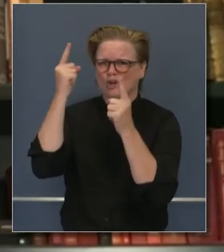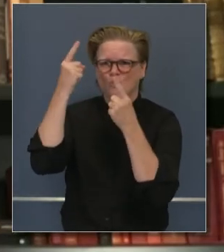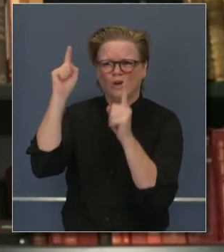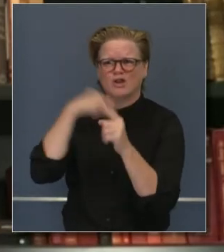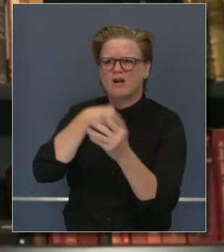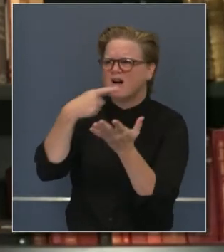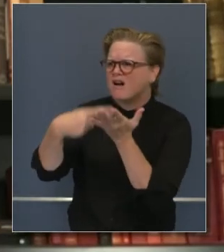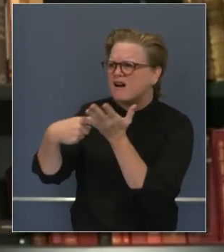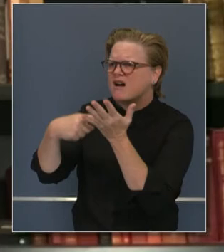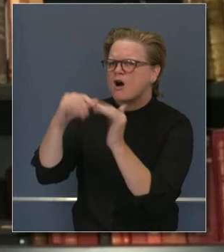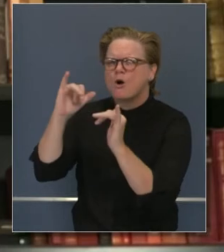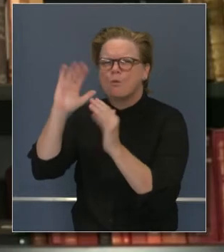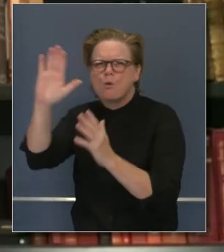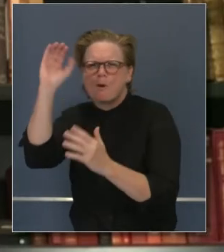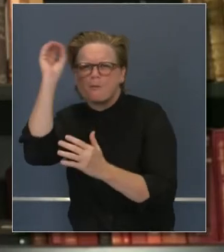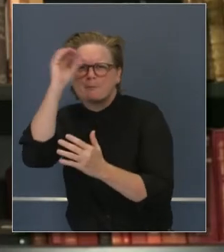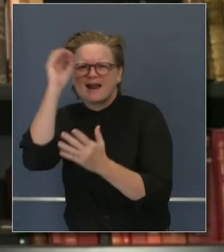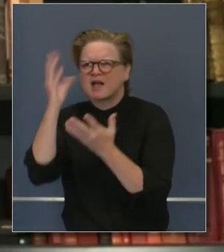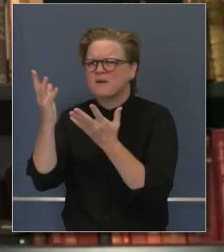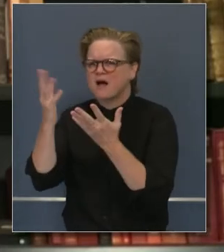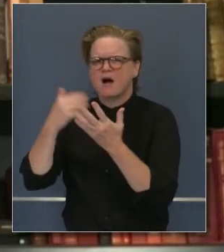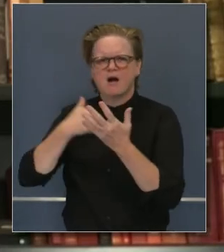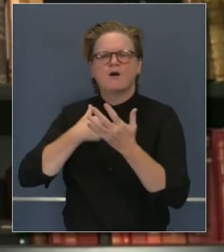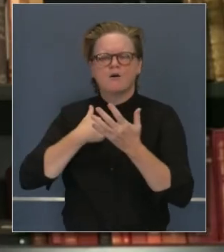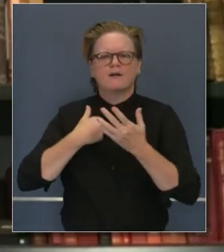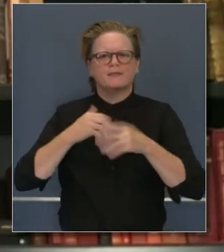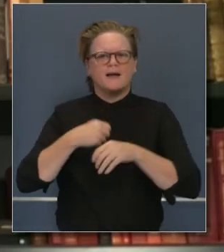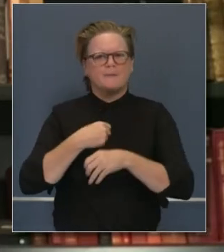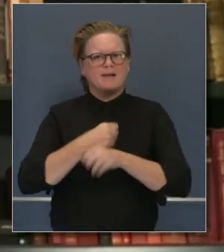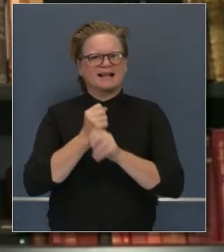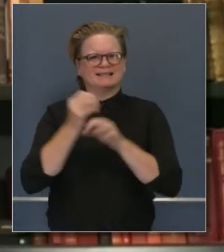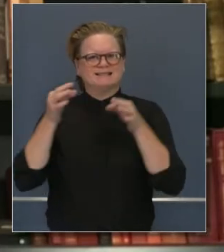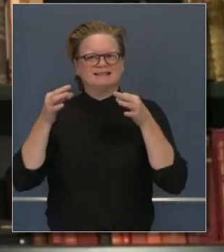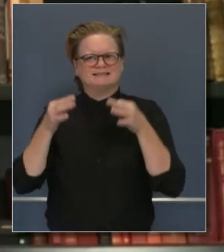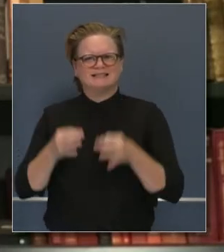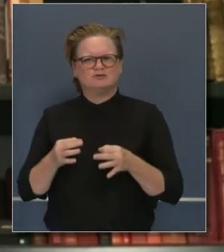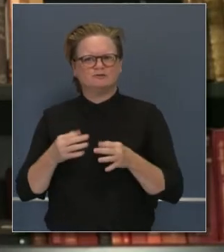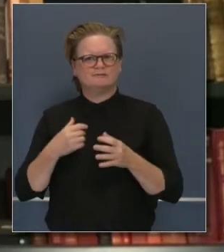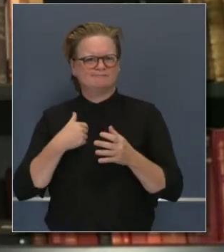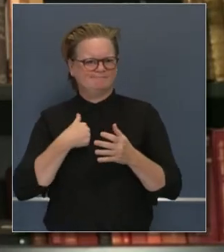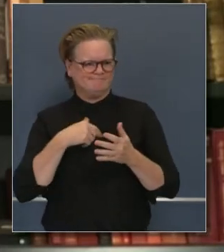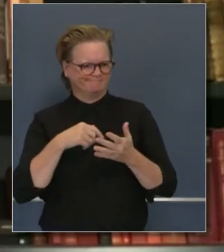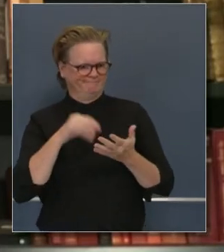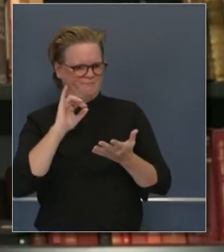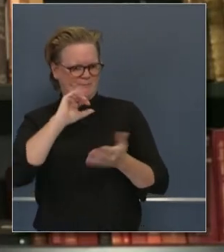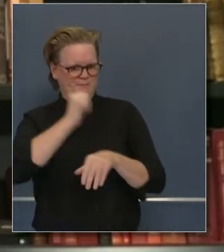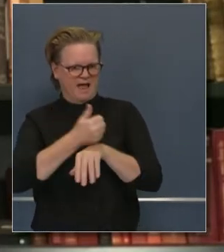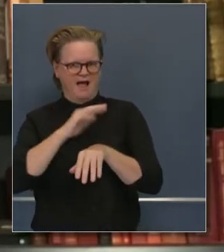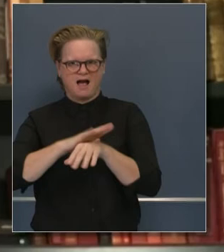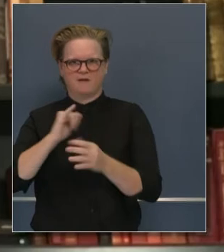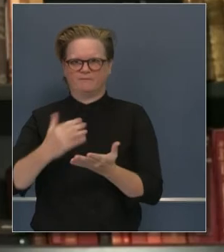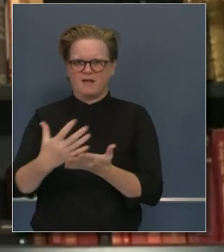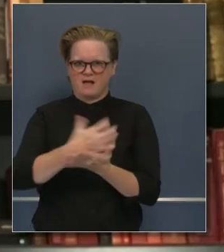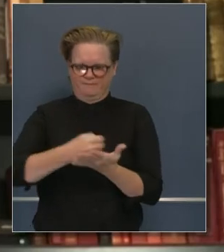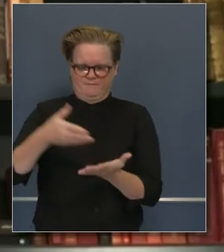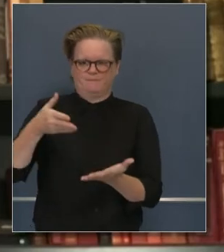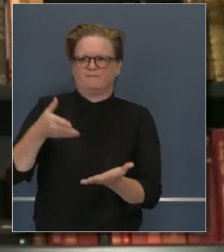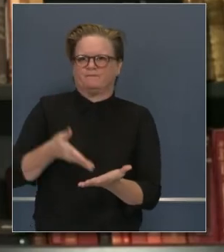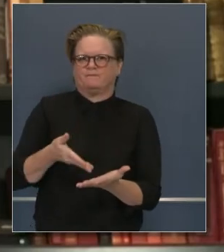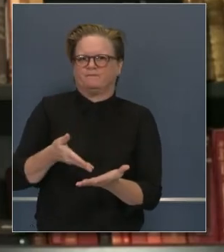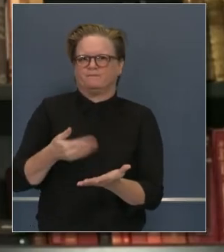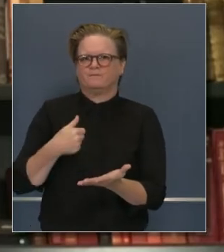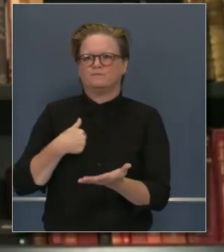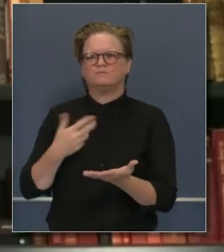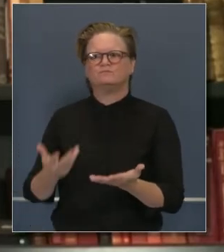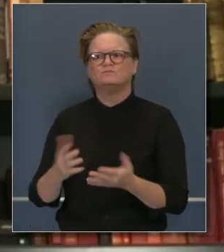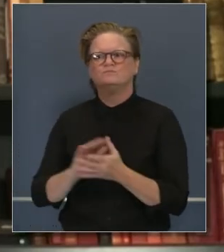ancho del país y otros gobernadores y la revisión de ellos, de esta información. Y en base a esto decidimos que queríamos seguir adelante